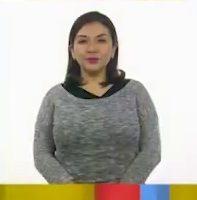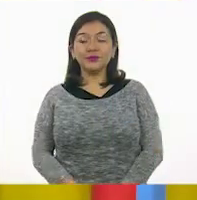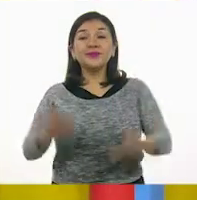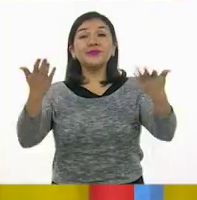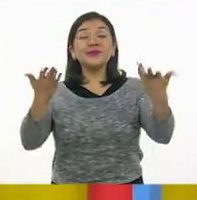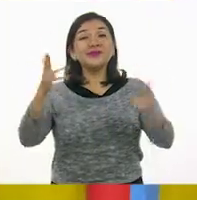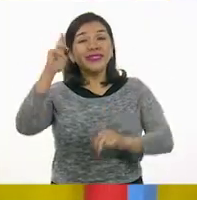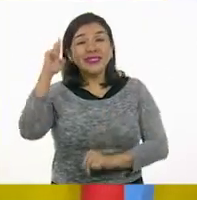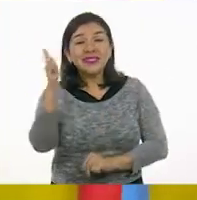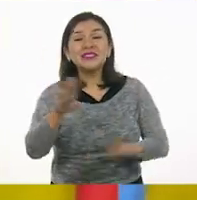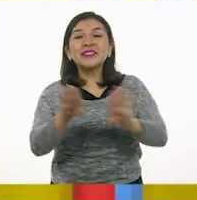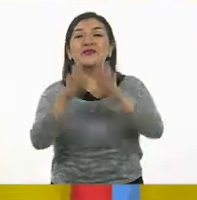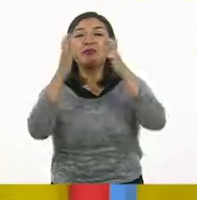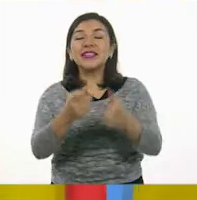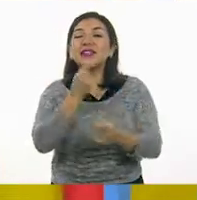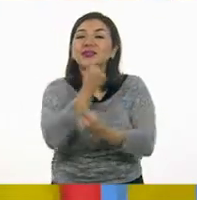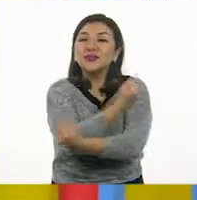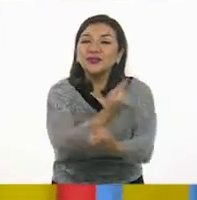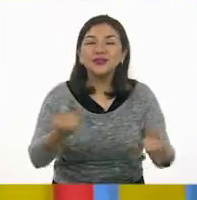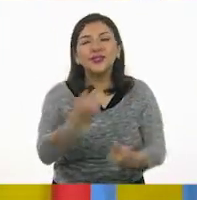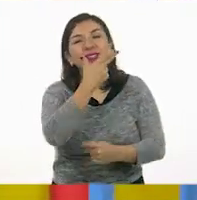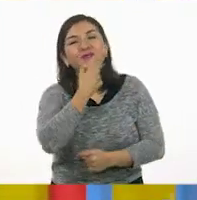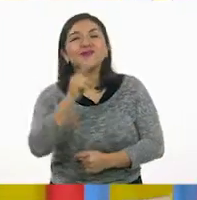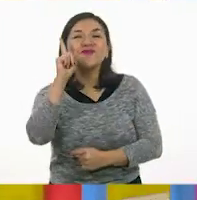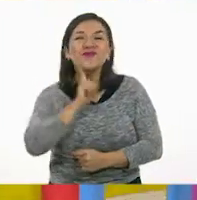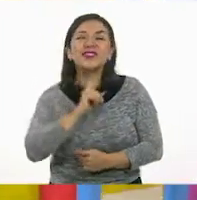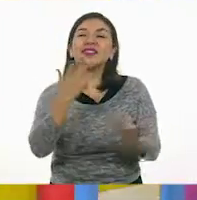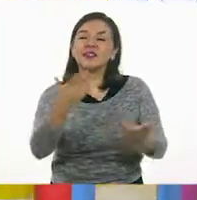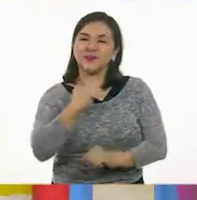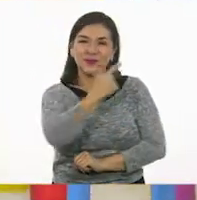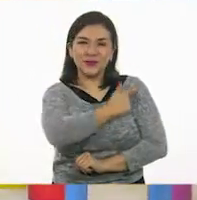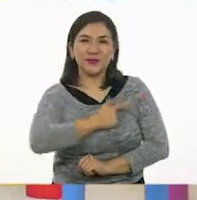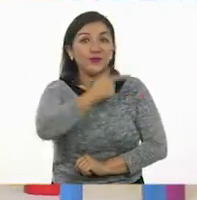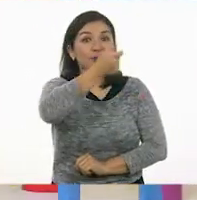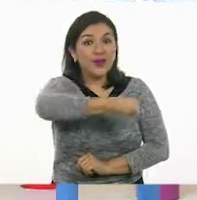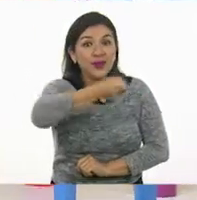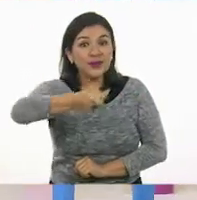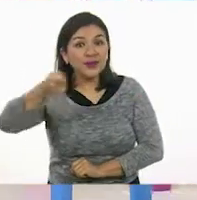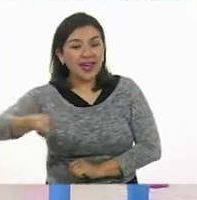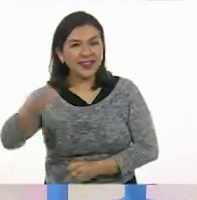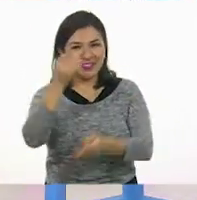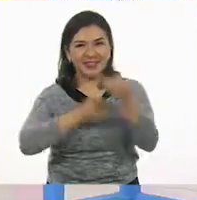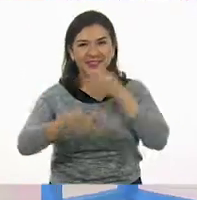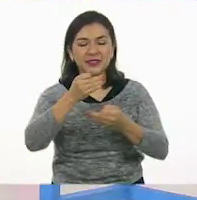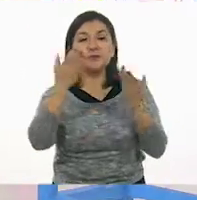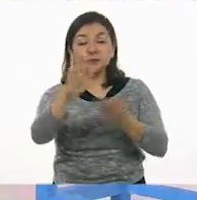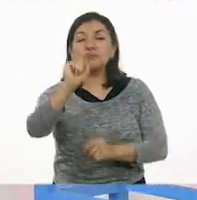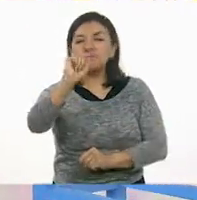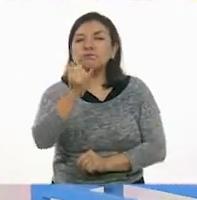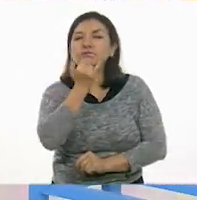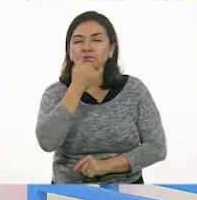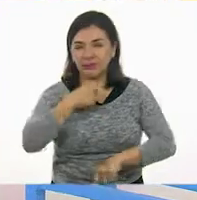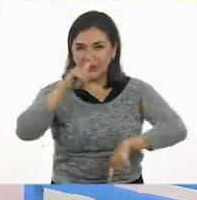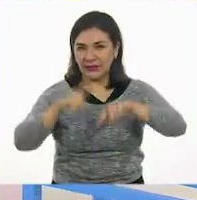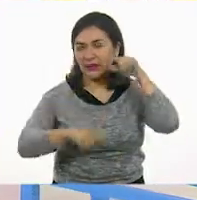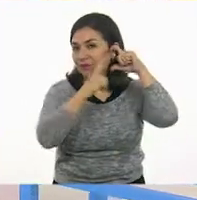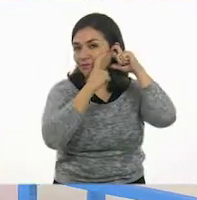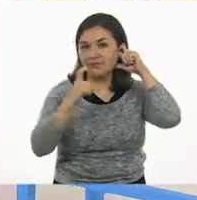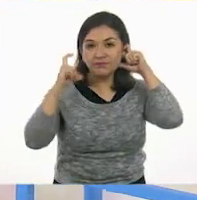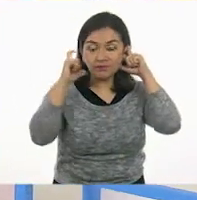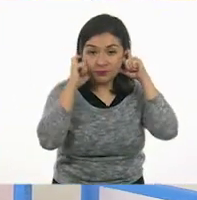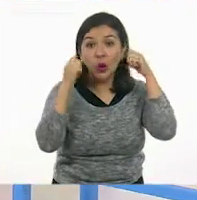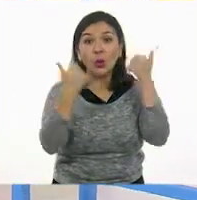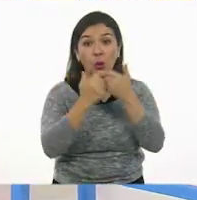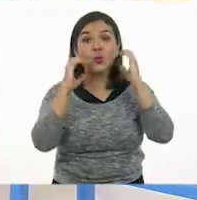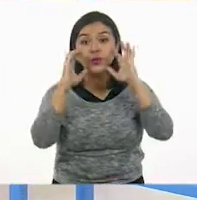¡Hola! ¿Cómo están, niñas y niños? Me da mucho gusto saludarlas y saludarlos. Permítanme quitarme mi cubrebocas, lo